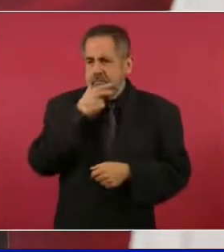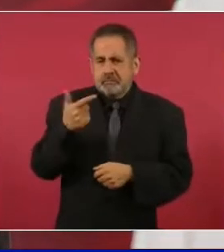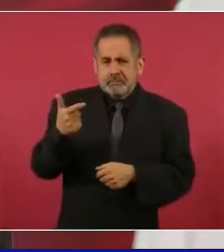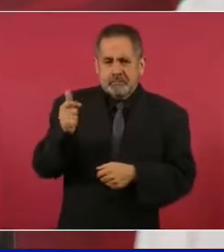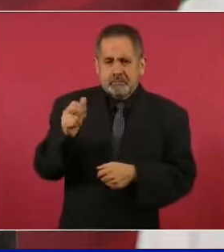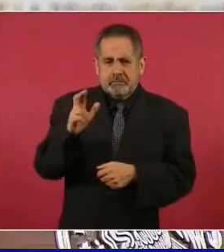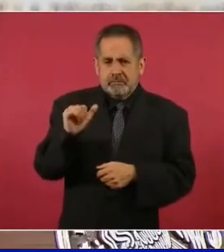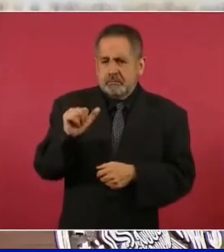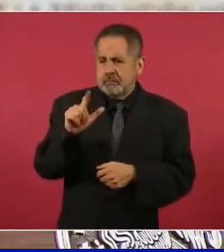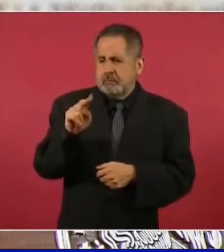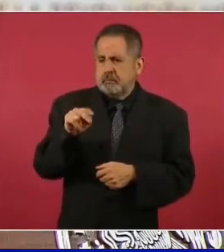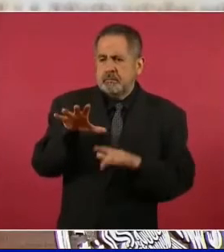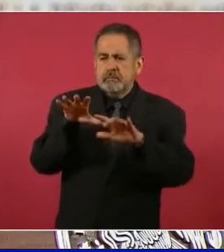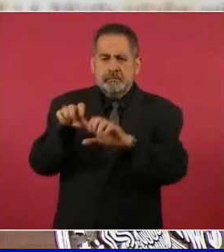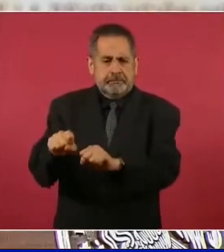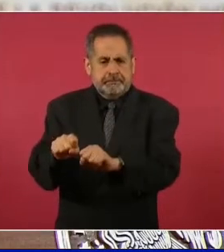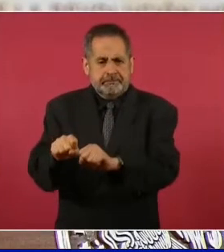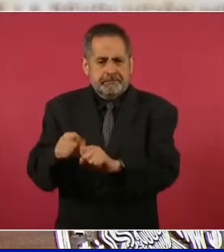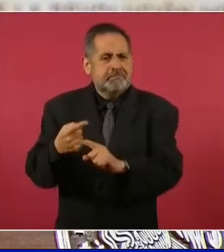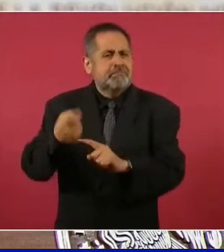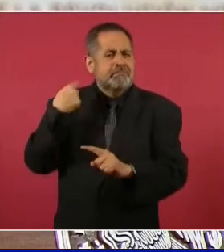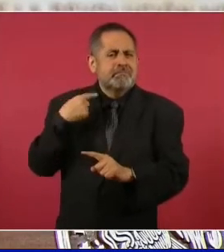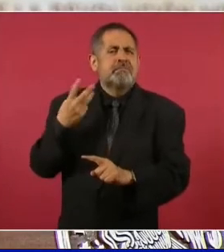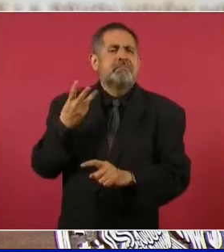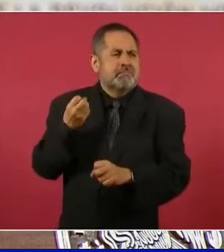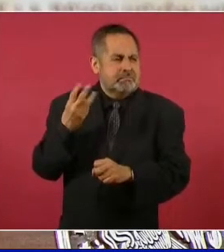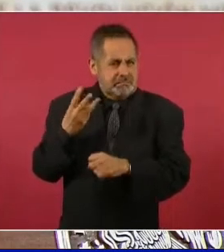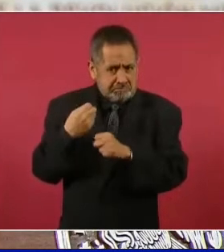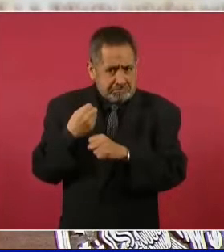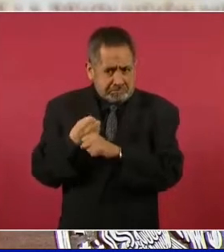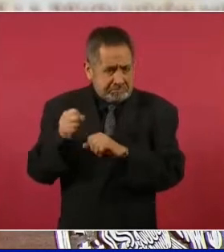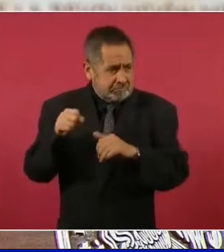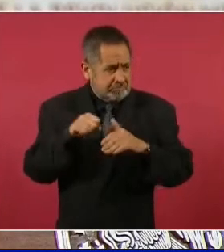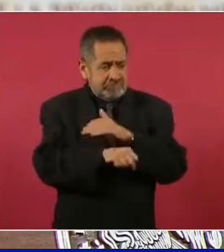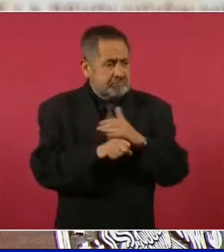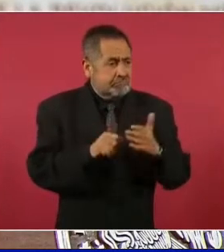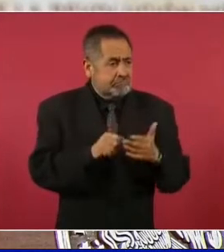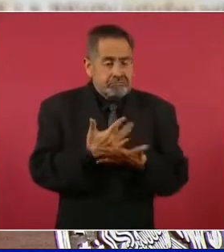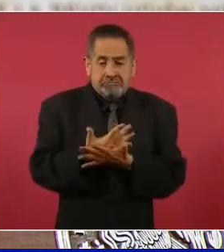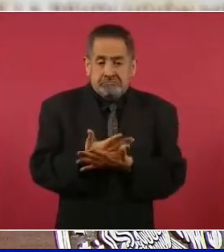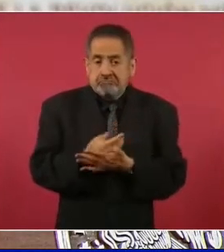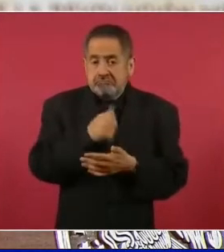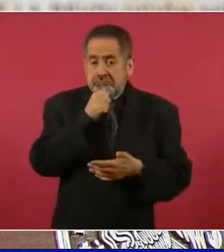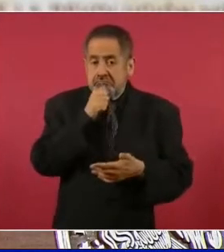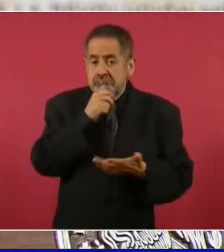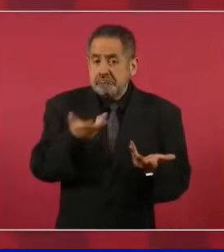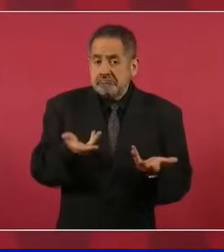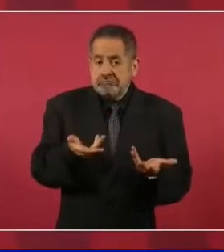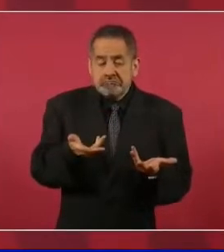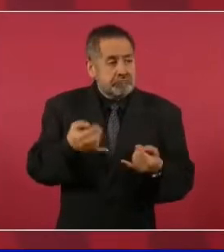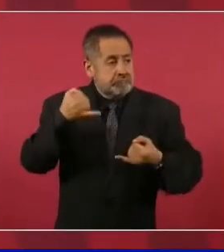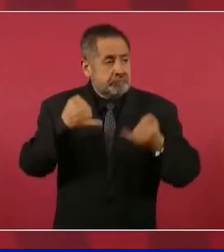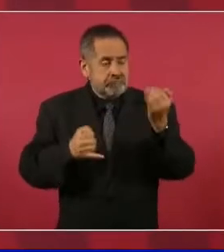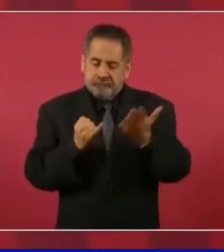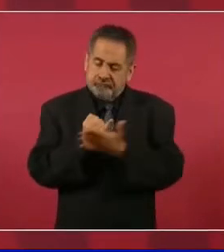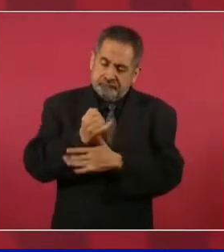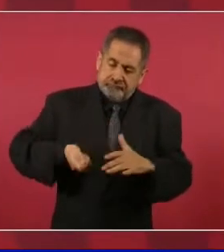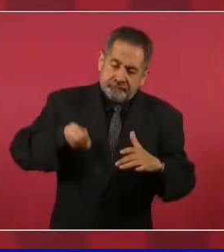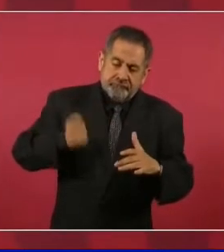y todavía no hay nada,